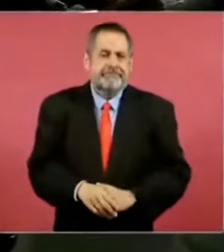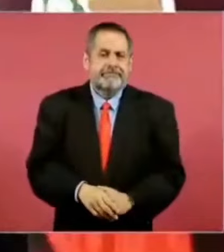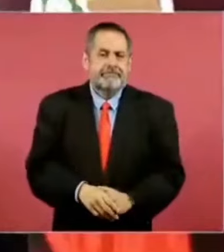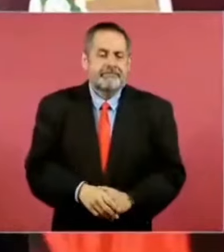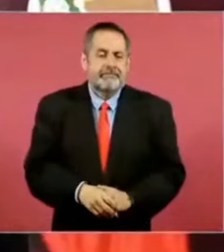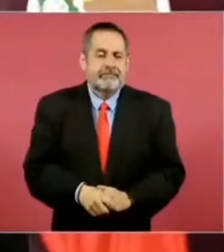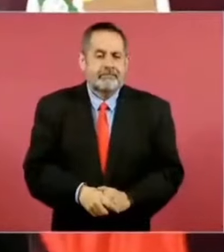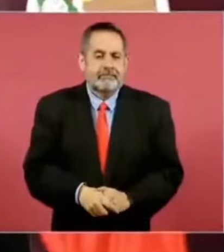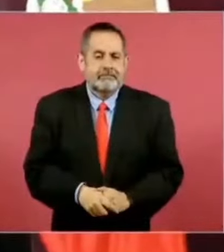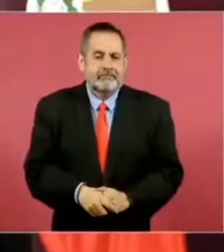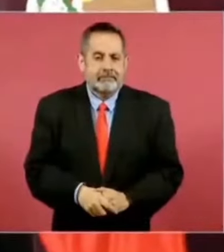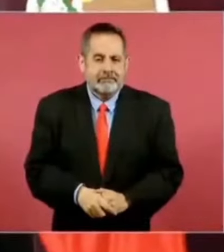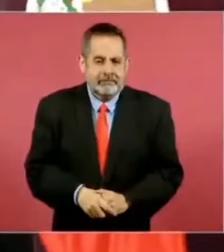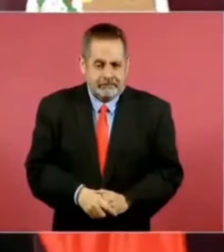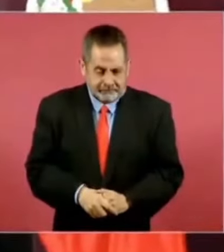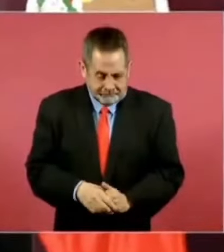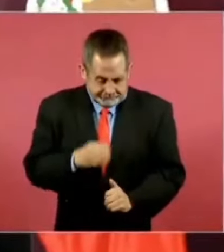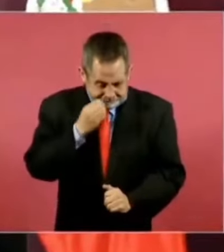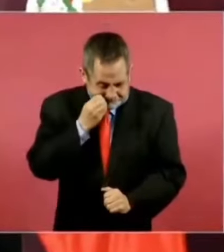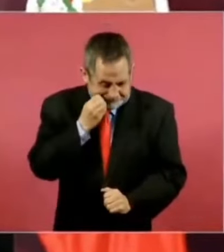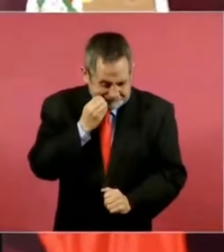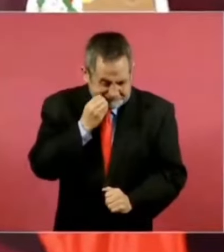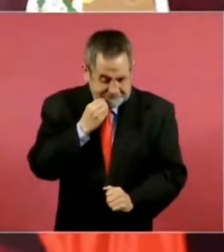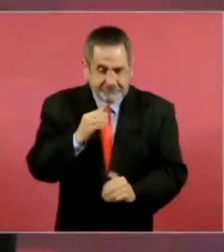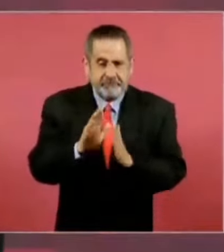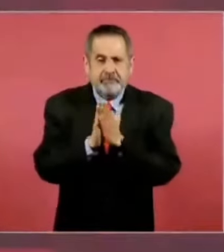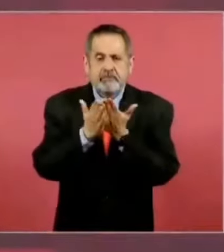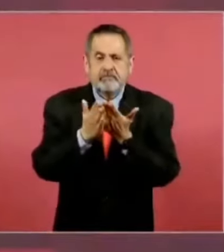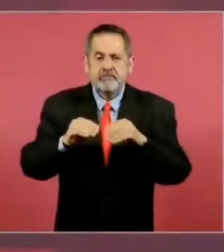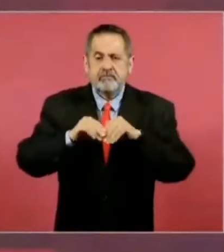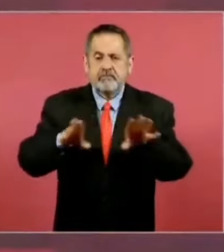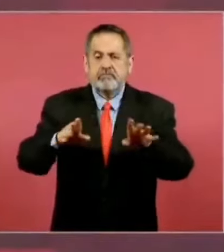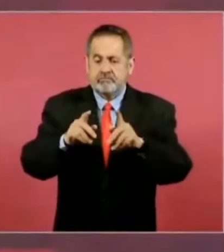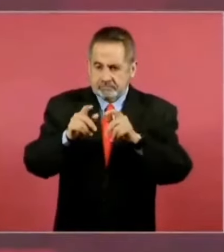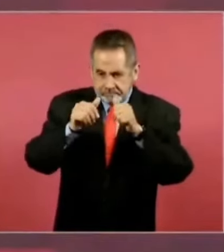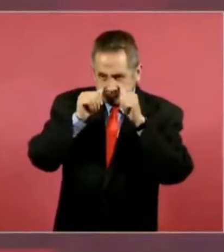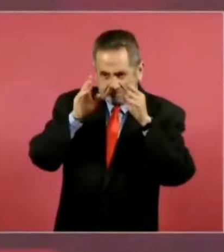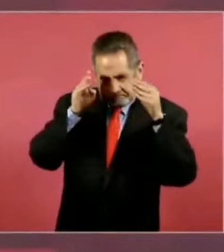Pero es dedicado, eso sí, a los jóvenes.